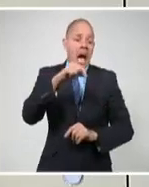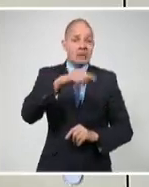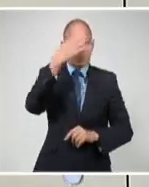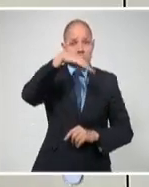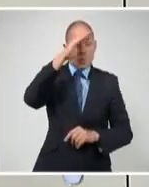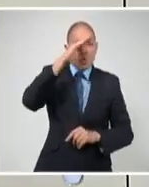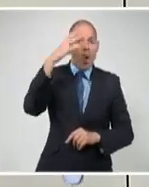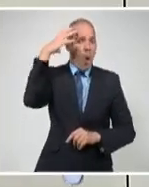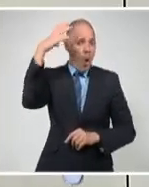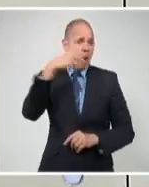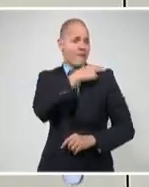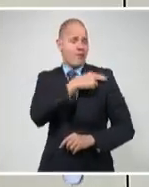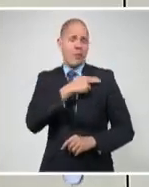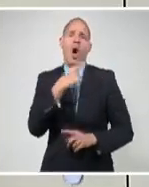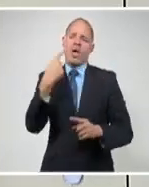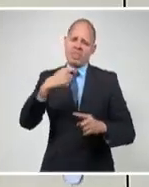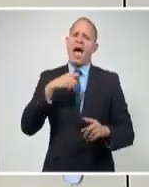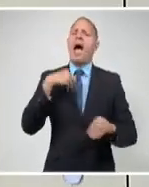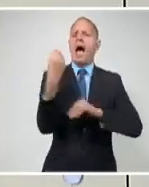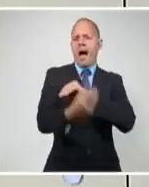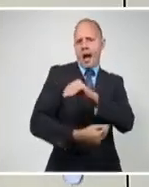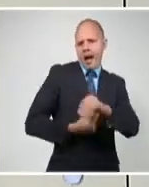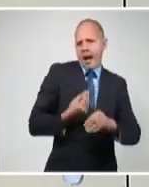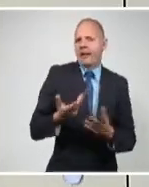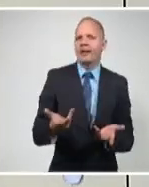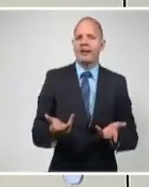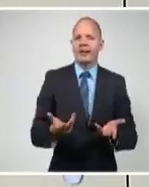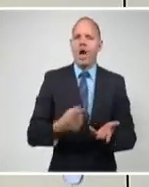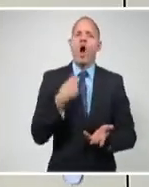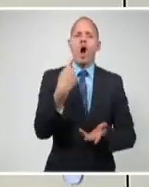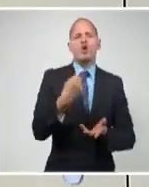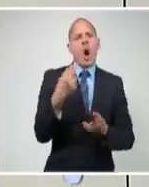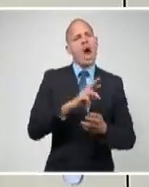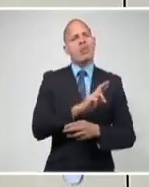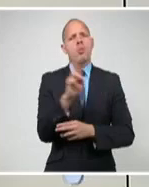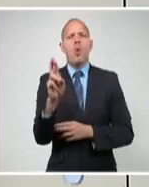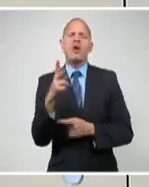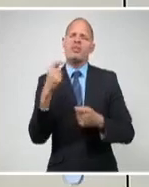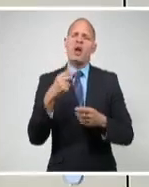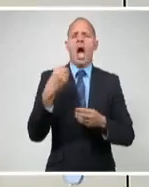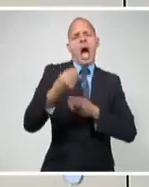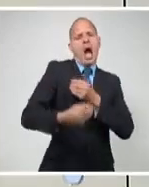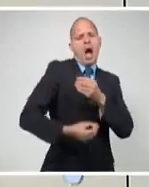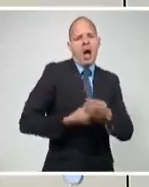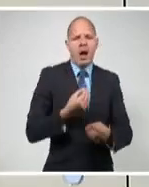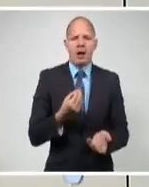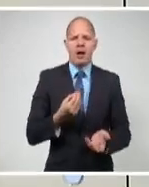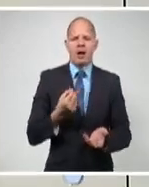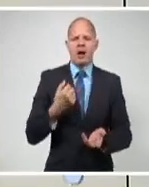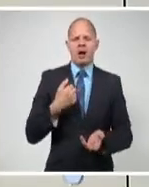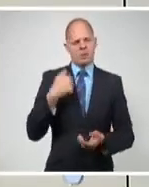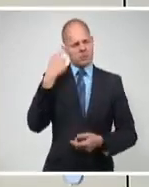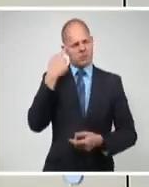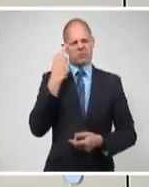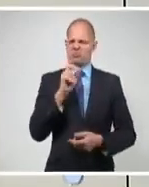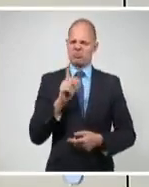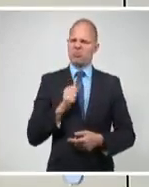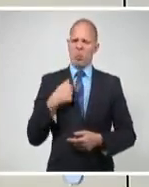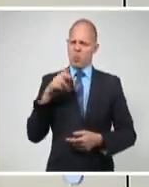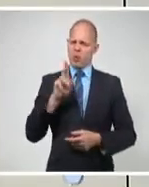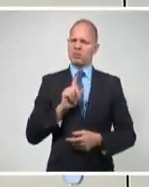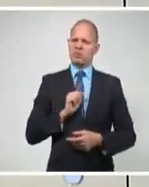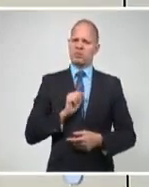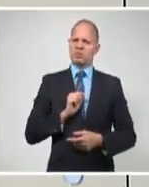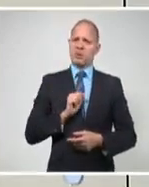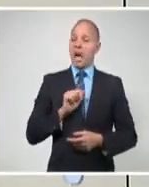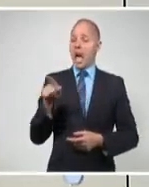americano para que Biden vea y haga. Y la verdad, yo no tengo esa opinión. Quieren llamar a un borrón y cuenta nueva y que sea Cuba quien